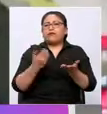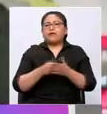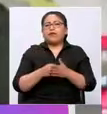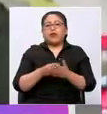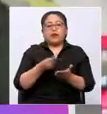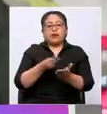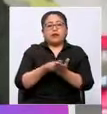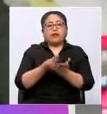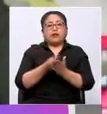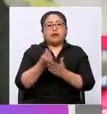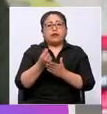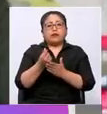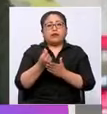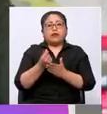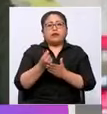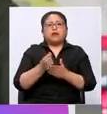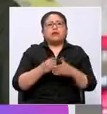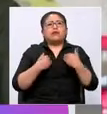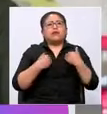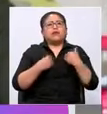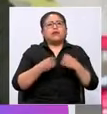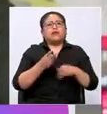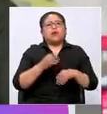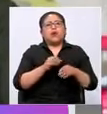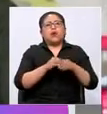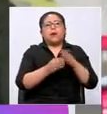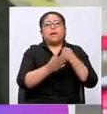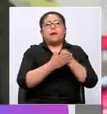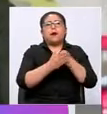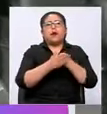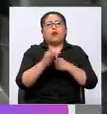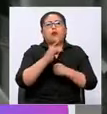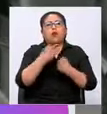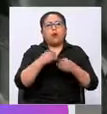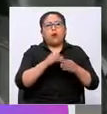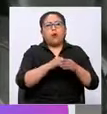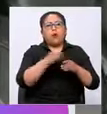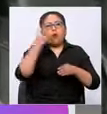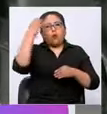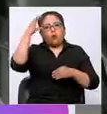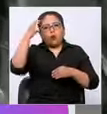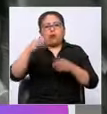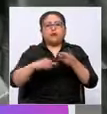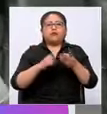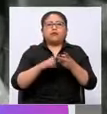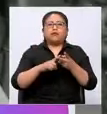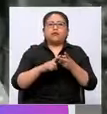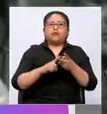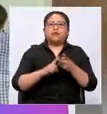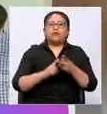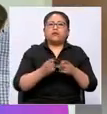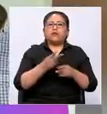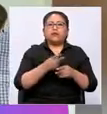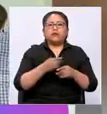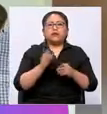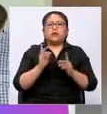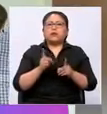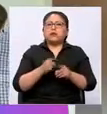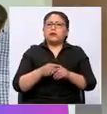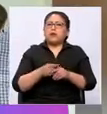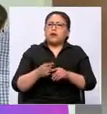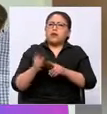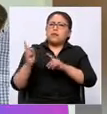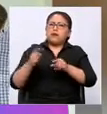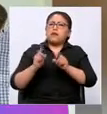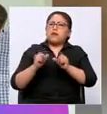dineros de cuatro cajas fuertes que tenían en bancos del país, el cuñado, el excedecán, seguía funcionando esa